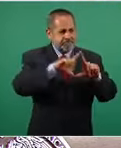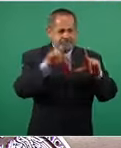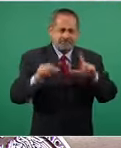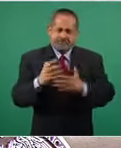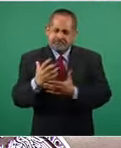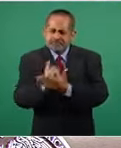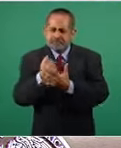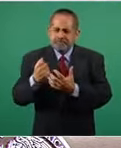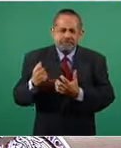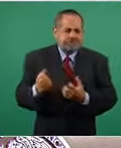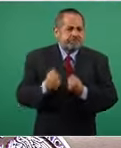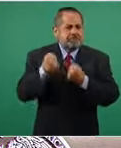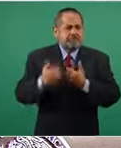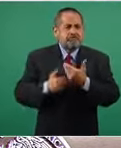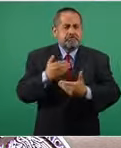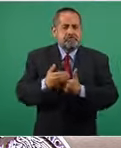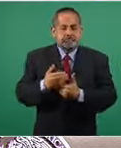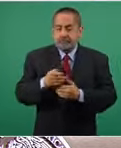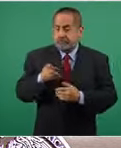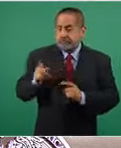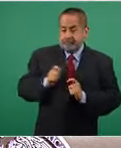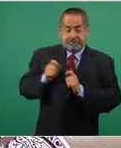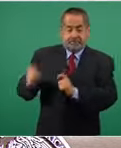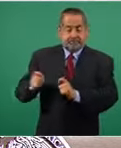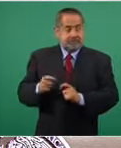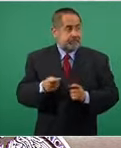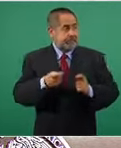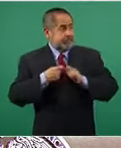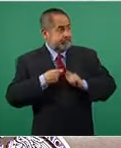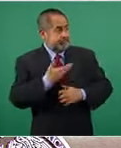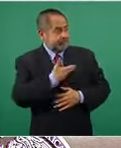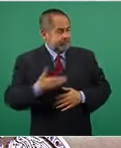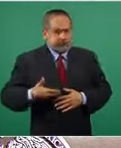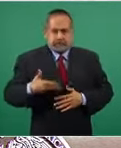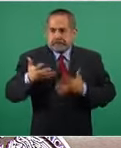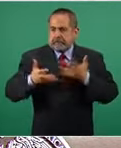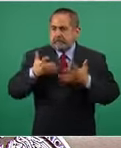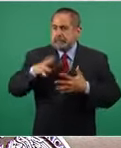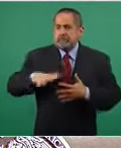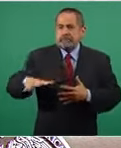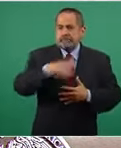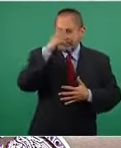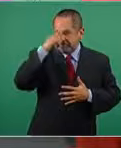al tiempo en que le tocó asumir la presidencia estaba en situaciones difíciles.